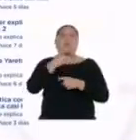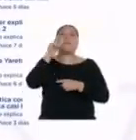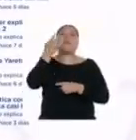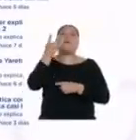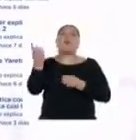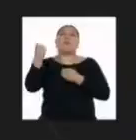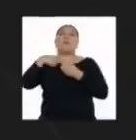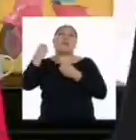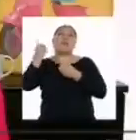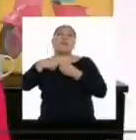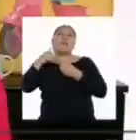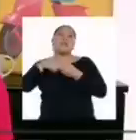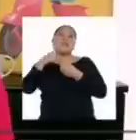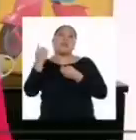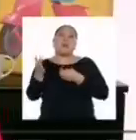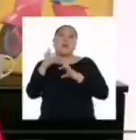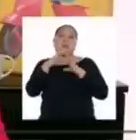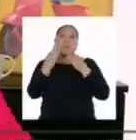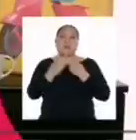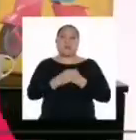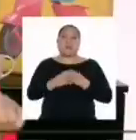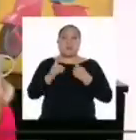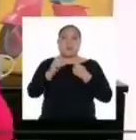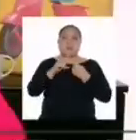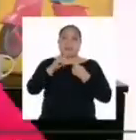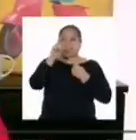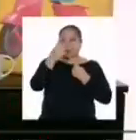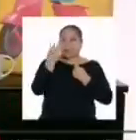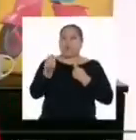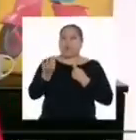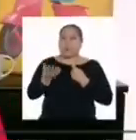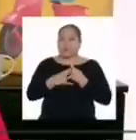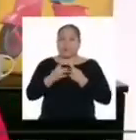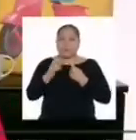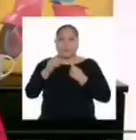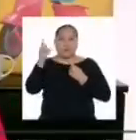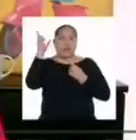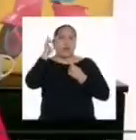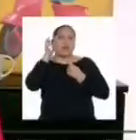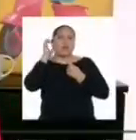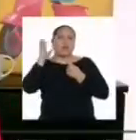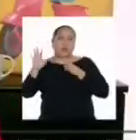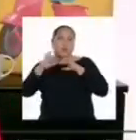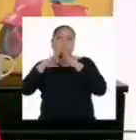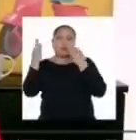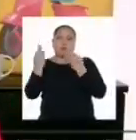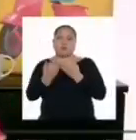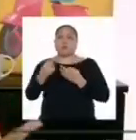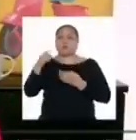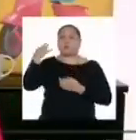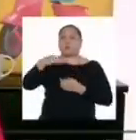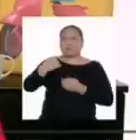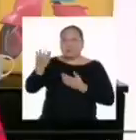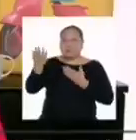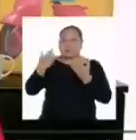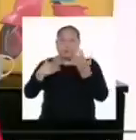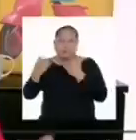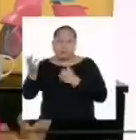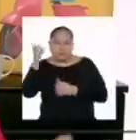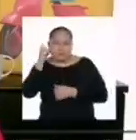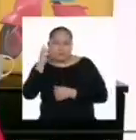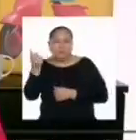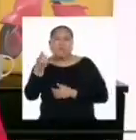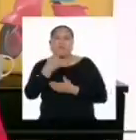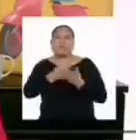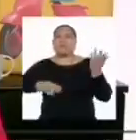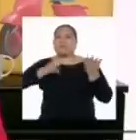conseguimos así. Paso número uno. Escucha a tu familia. Siempre es bueno ser receptivo a lo